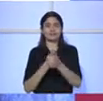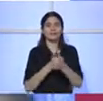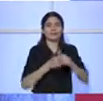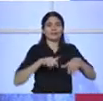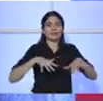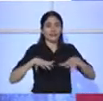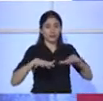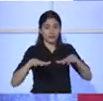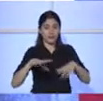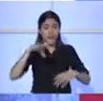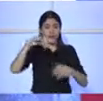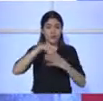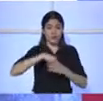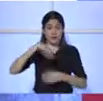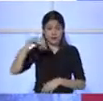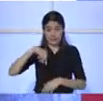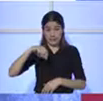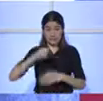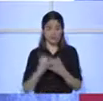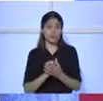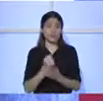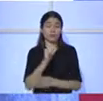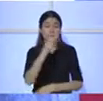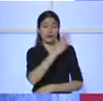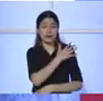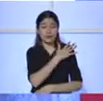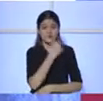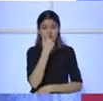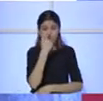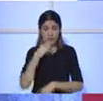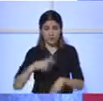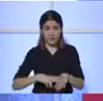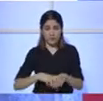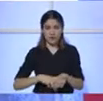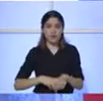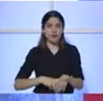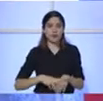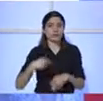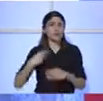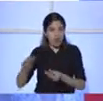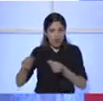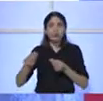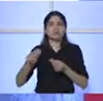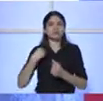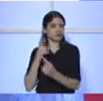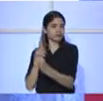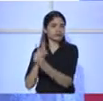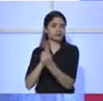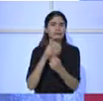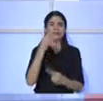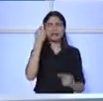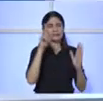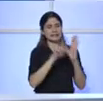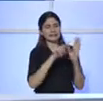Procuraduría hemos creado unidades de gestión para solucionar los problemas jurídicos. Porque antes existían leyes que no se podían